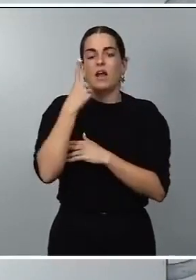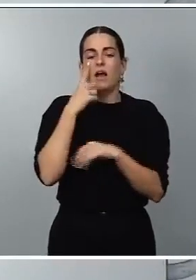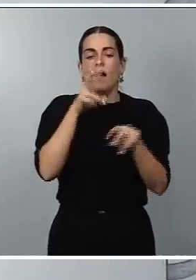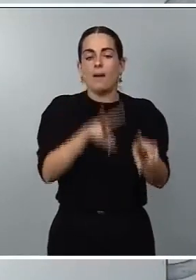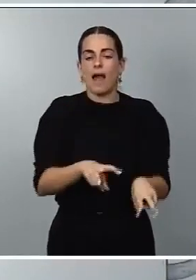conexas. Gracias.